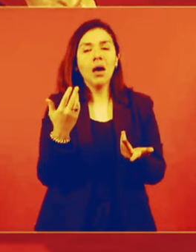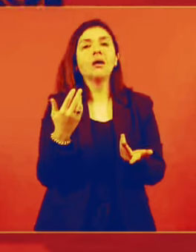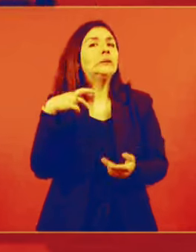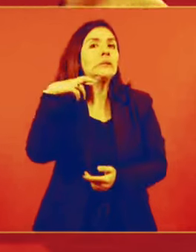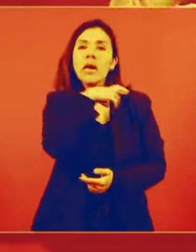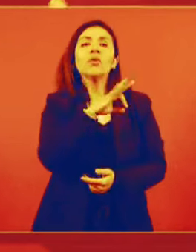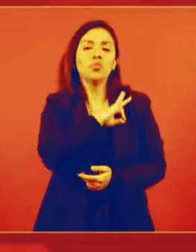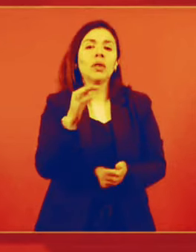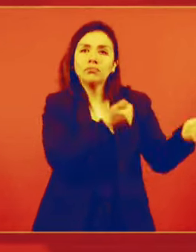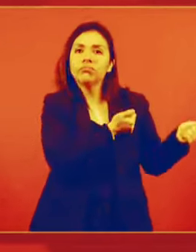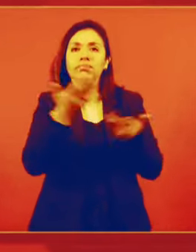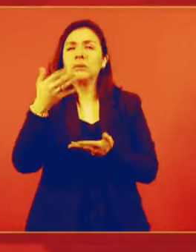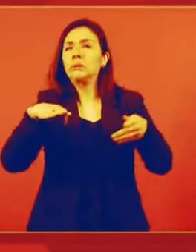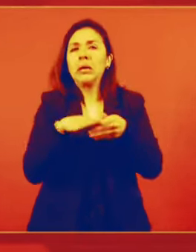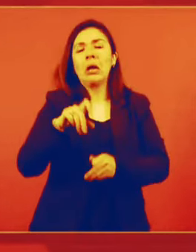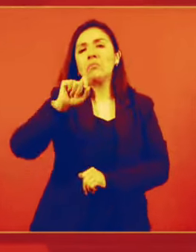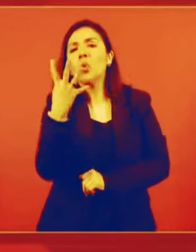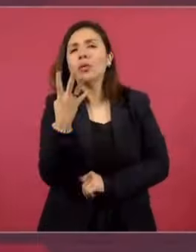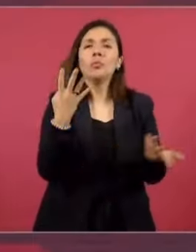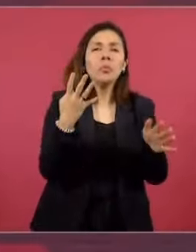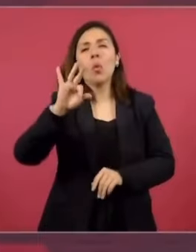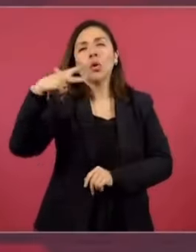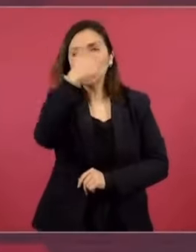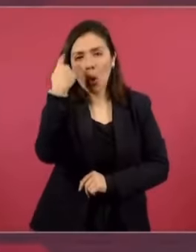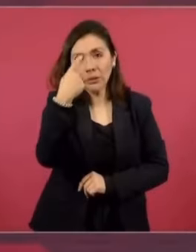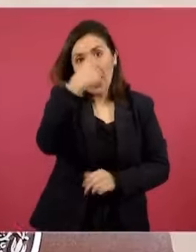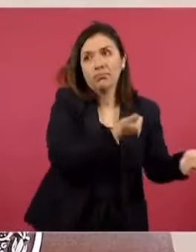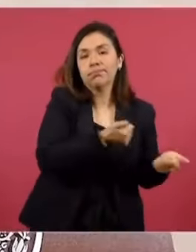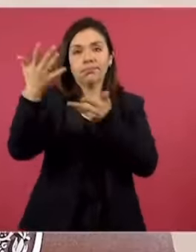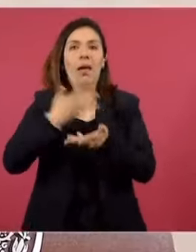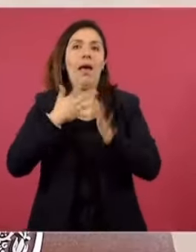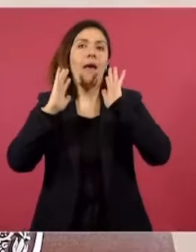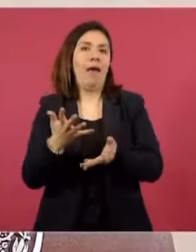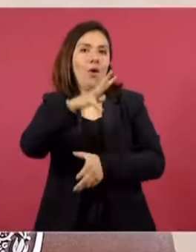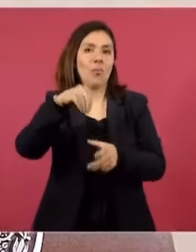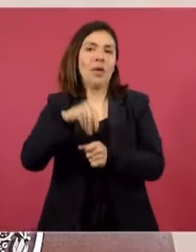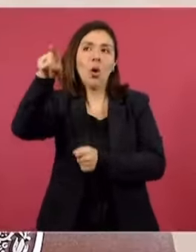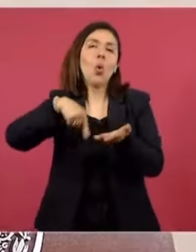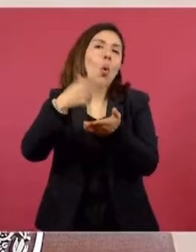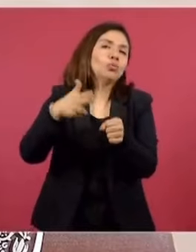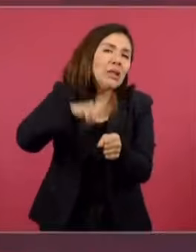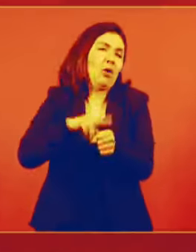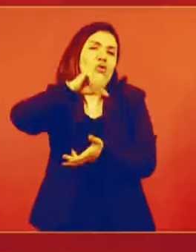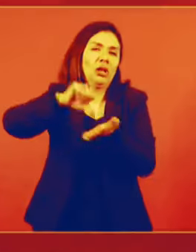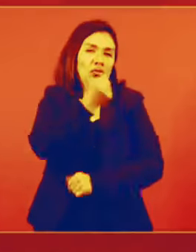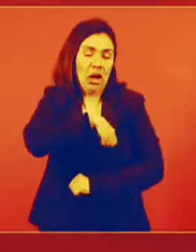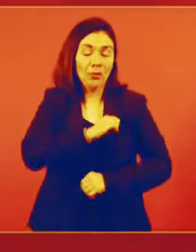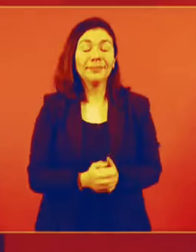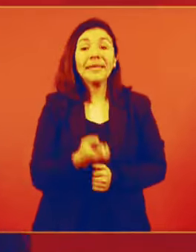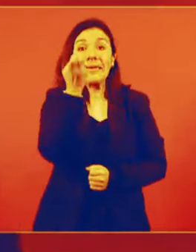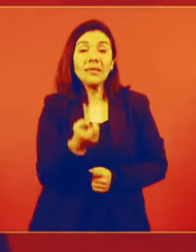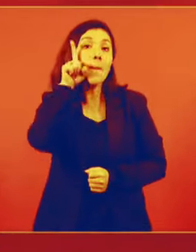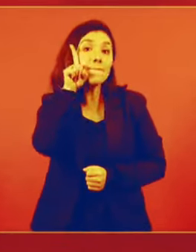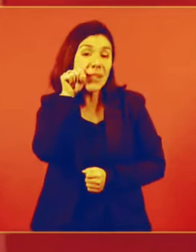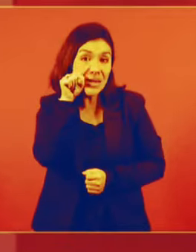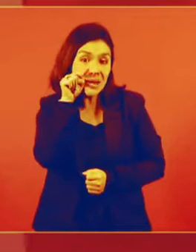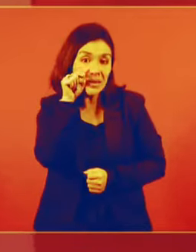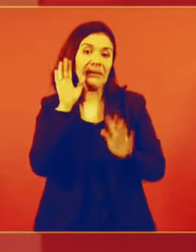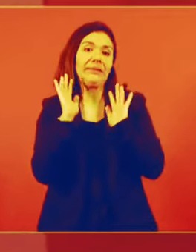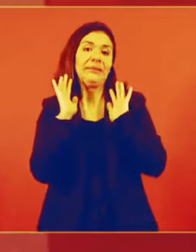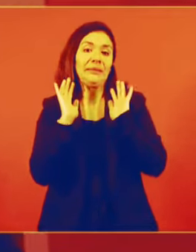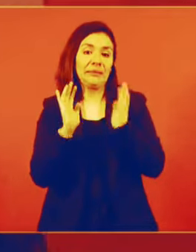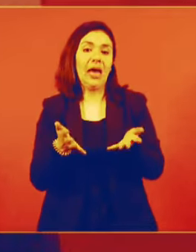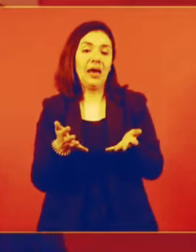va a llegar, estamos de 24 a 48 horas para que le llegue al centro de salud, al hospital. Entonces mañana vamos a tener